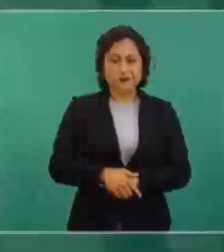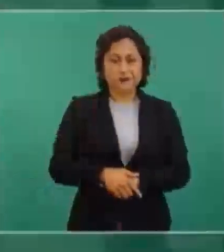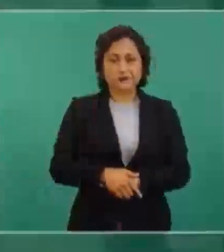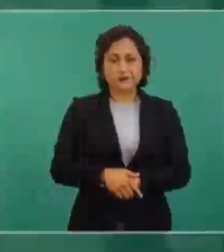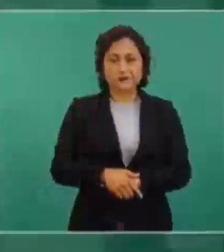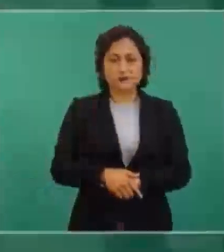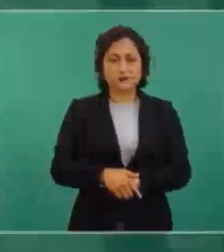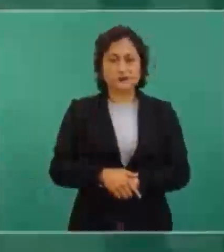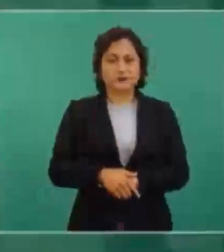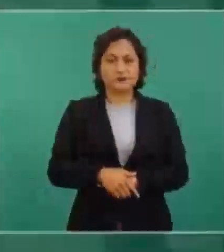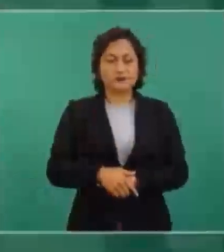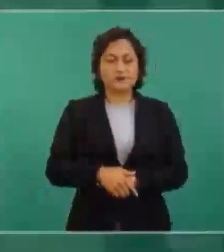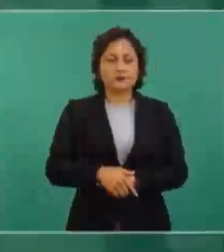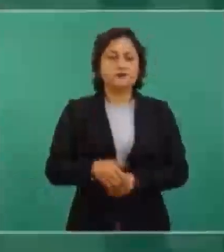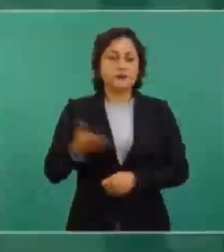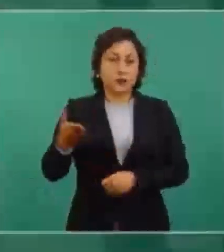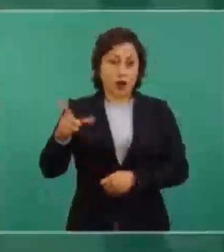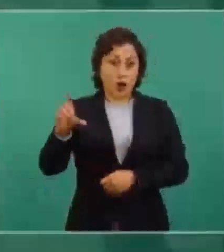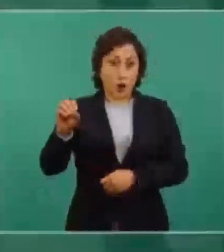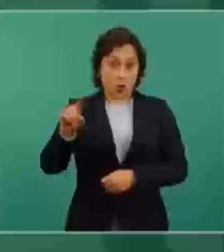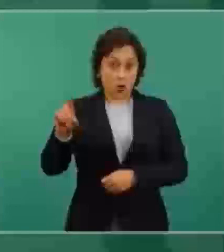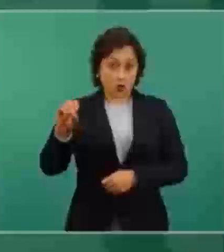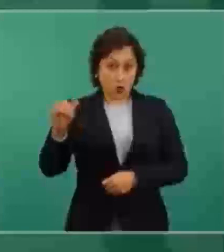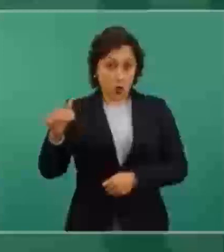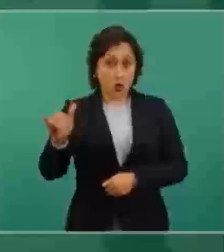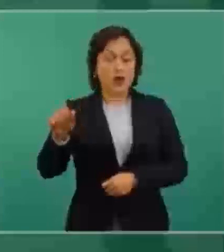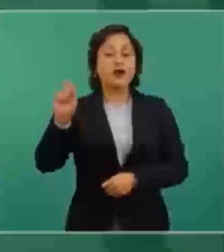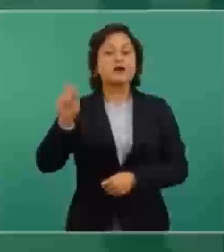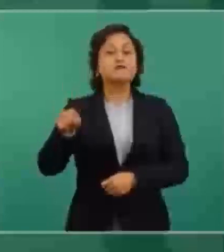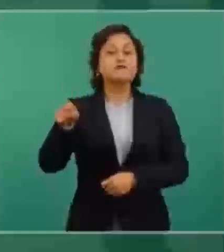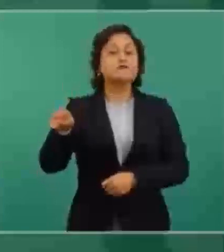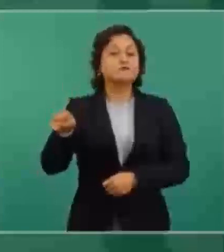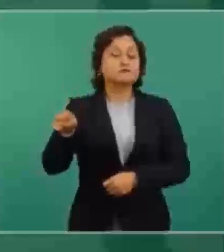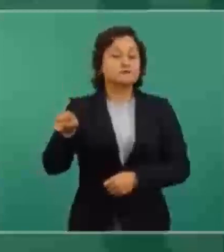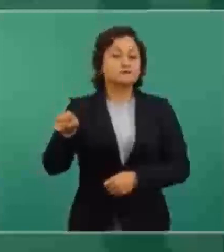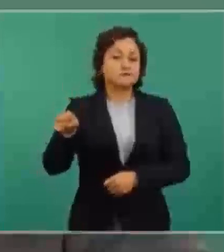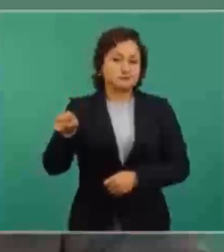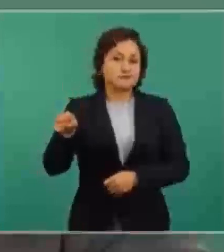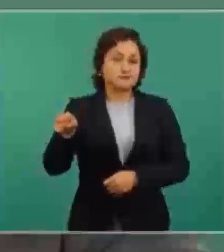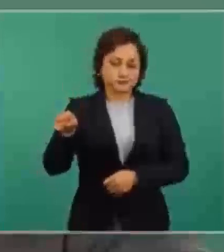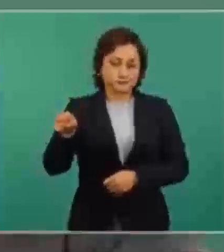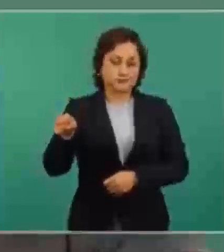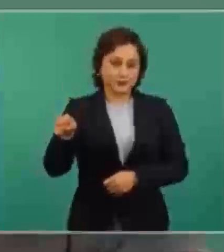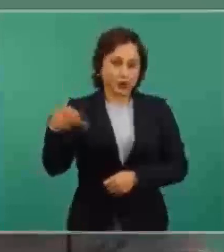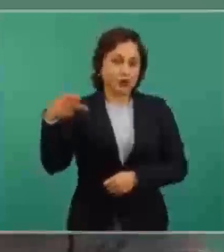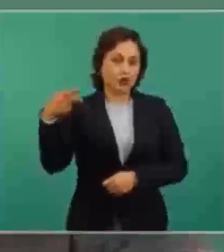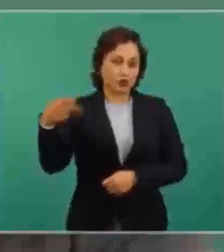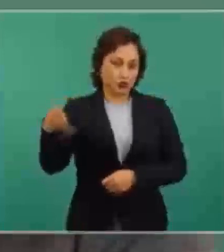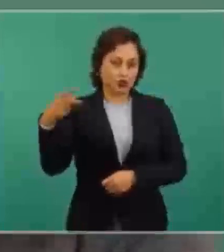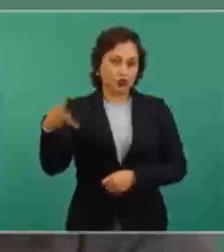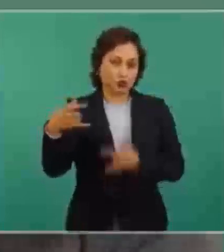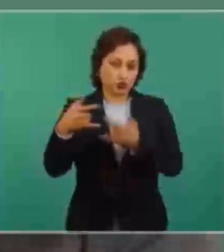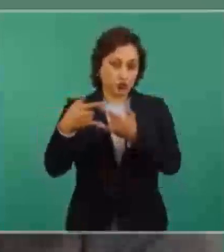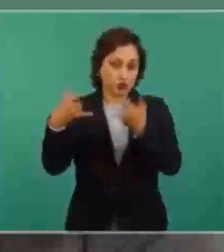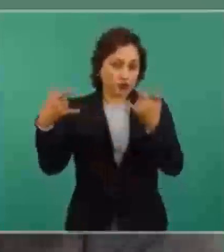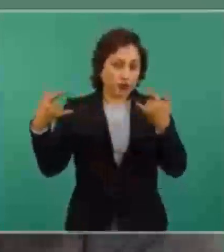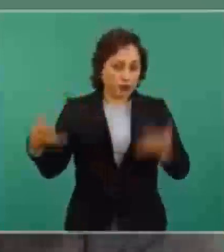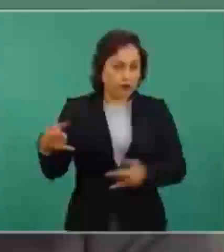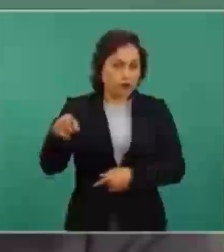El caso del señor Lozoya es, entre otras cosas, muy